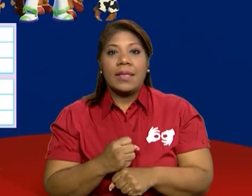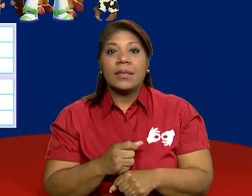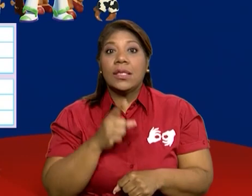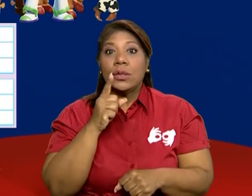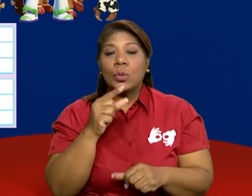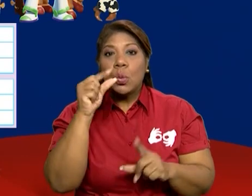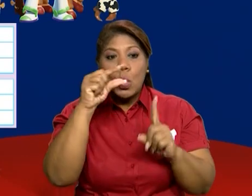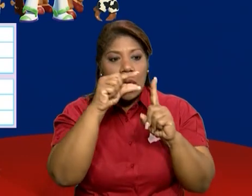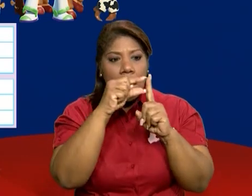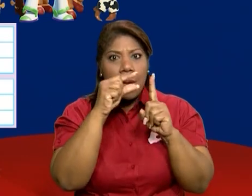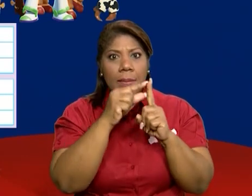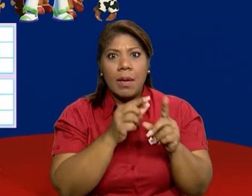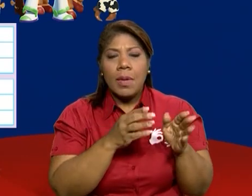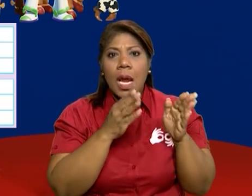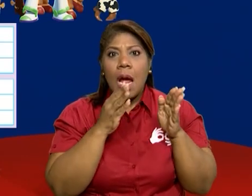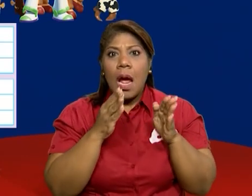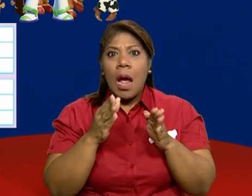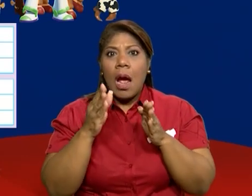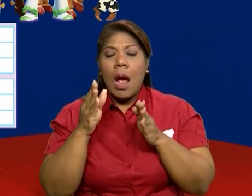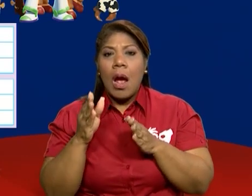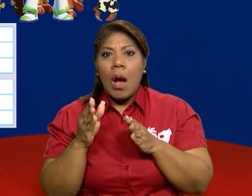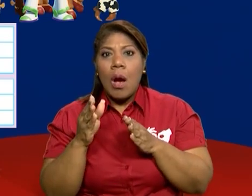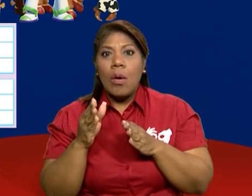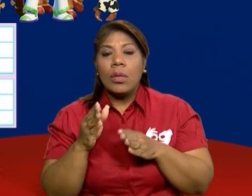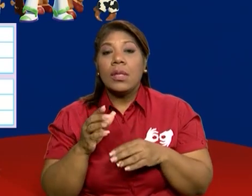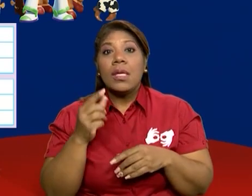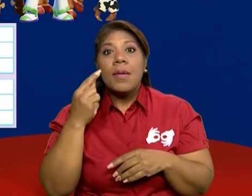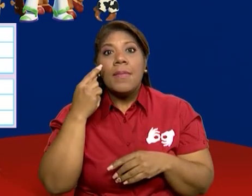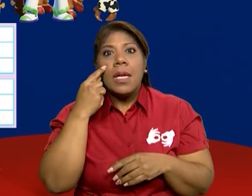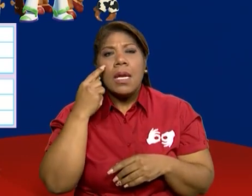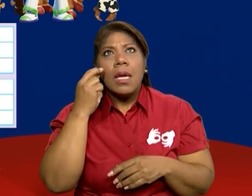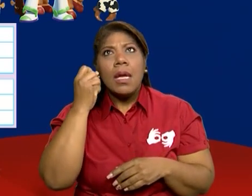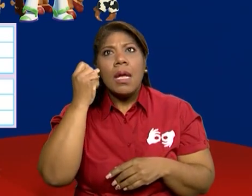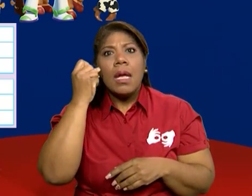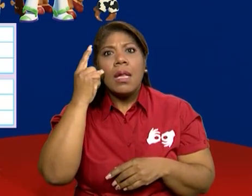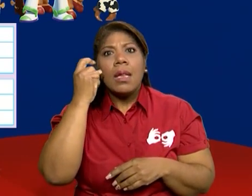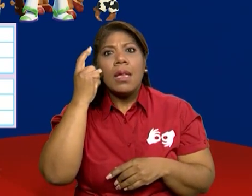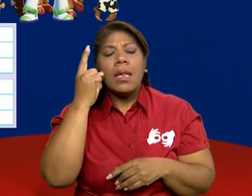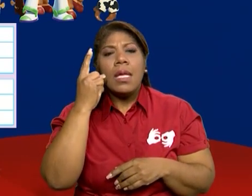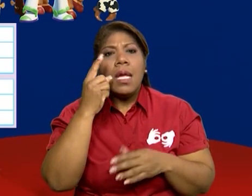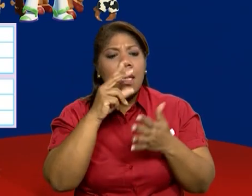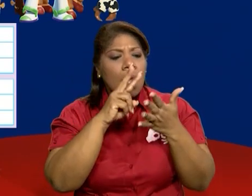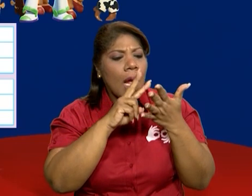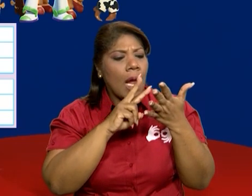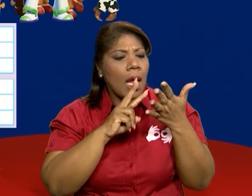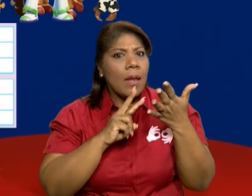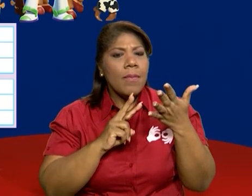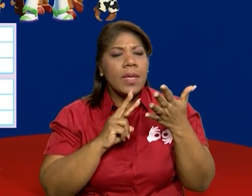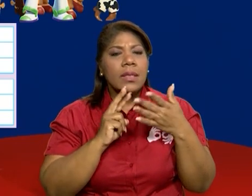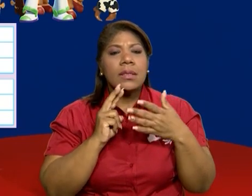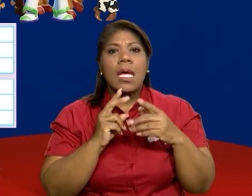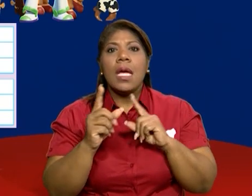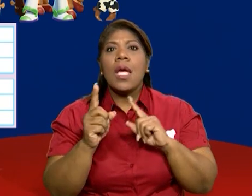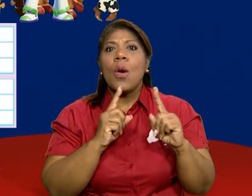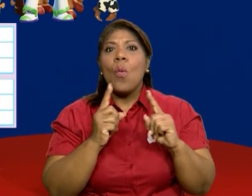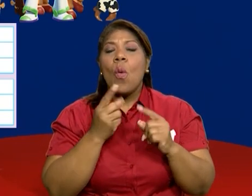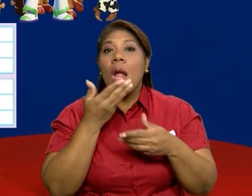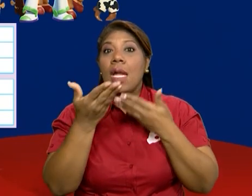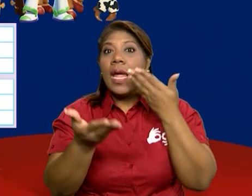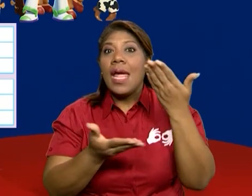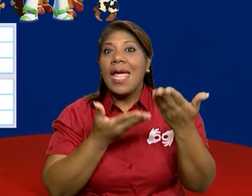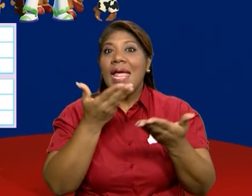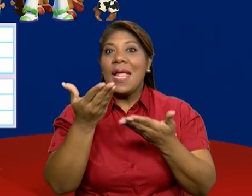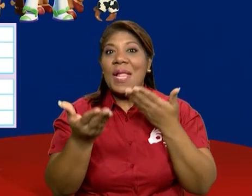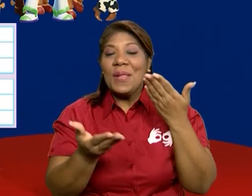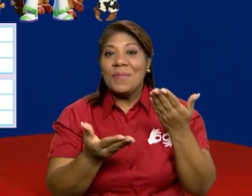las palabras para encontrar la moraleja. El niño va a escribir en el espacio correspondiente cuál fue la palabra que armaron.